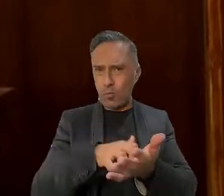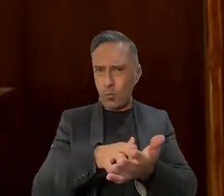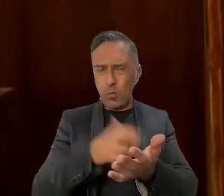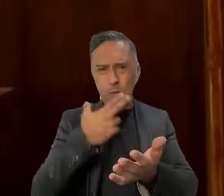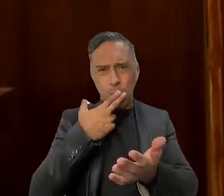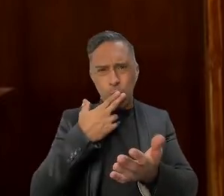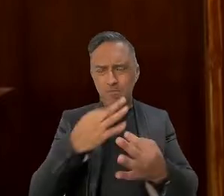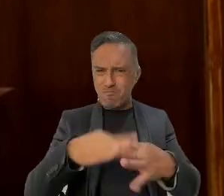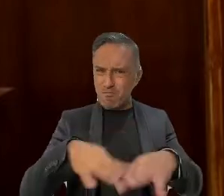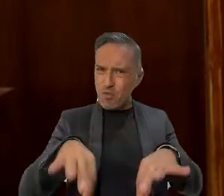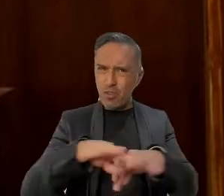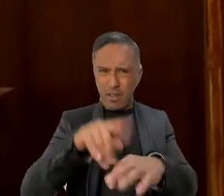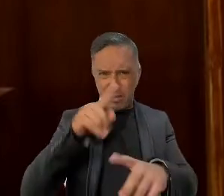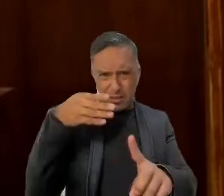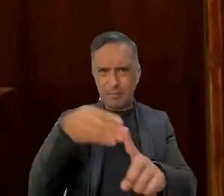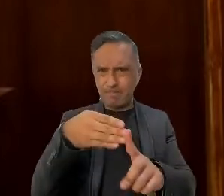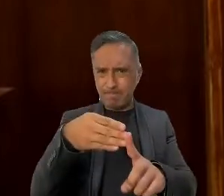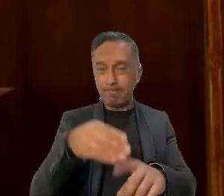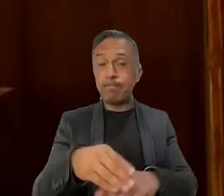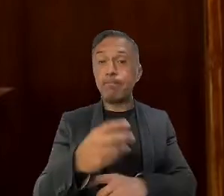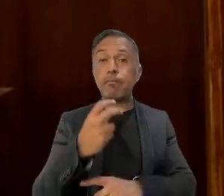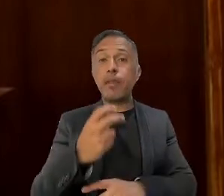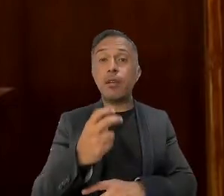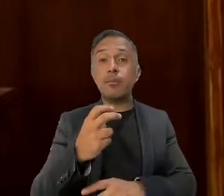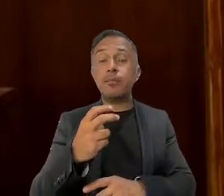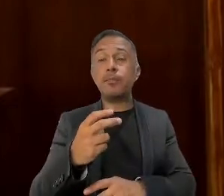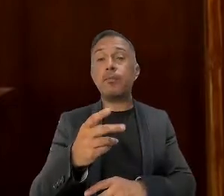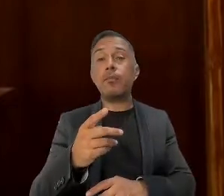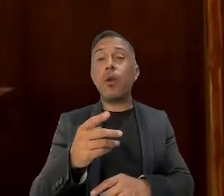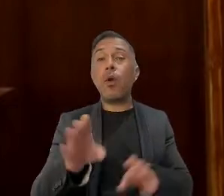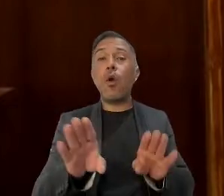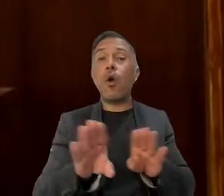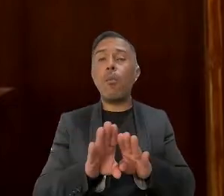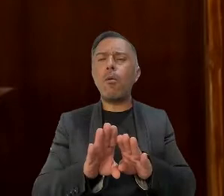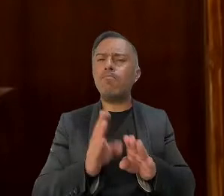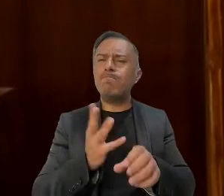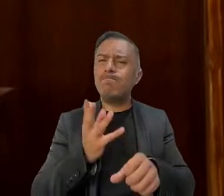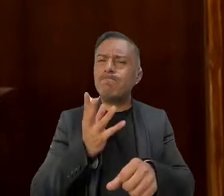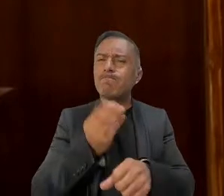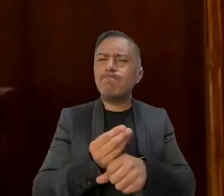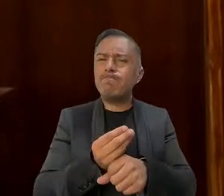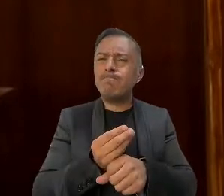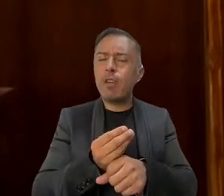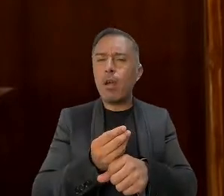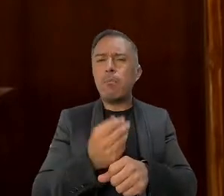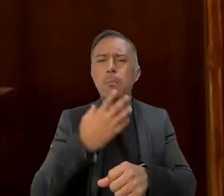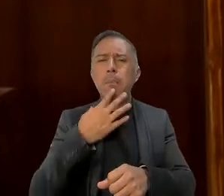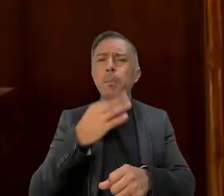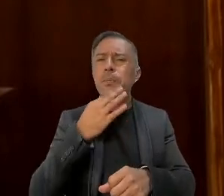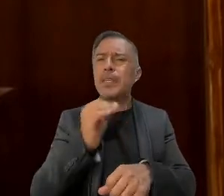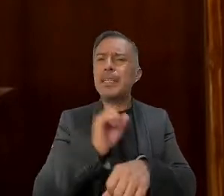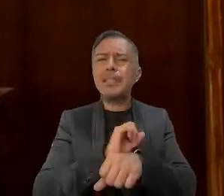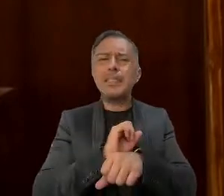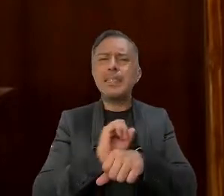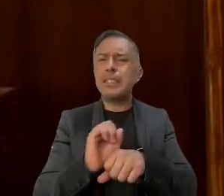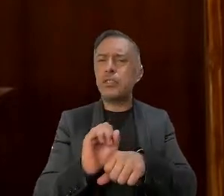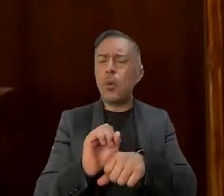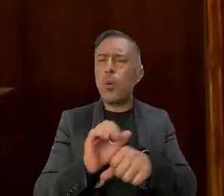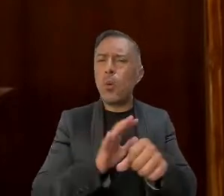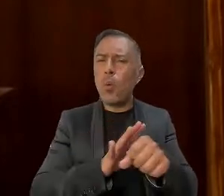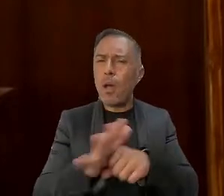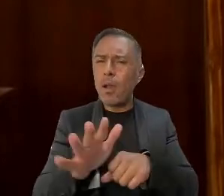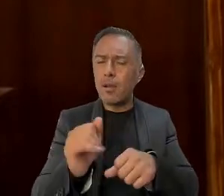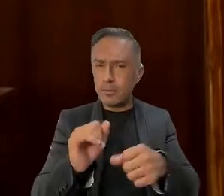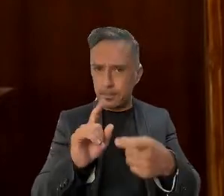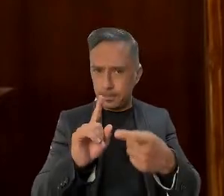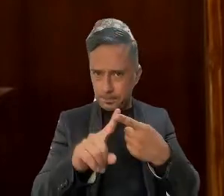Mismo que podemos iniciar a través de pequeñas acciones como las siguientes. Averiguar